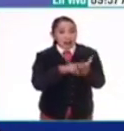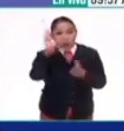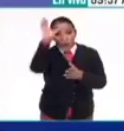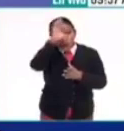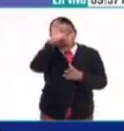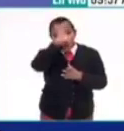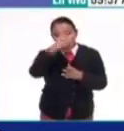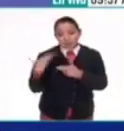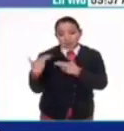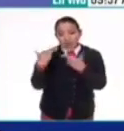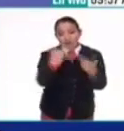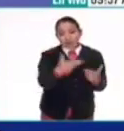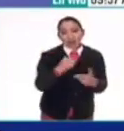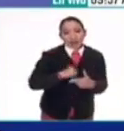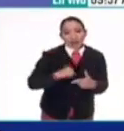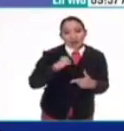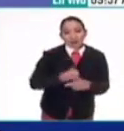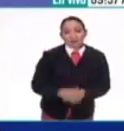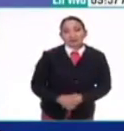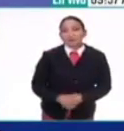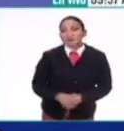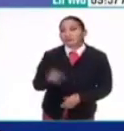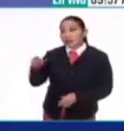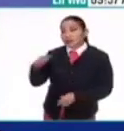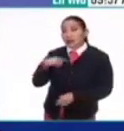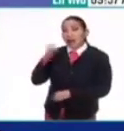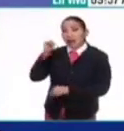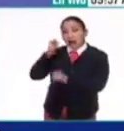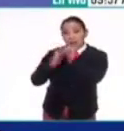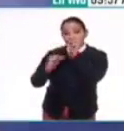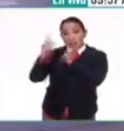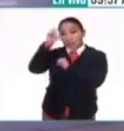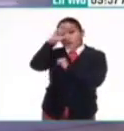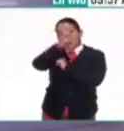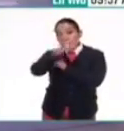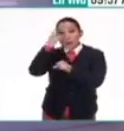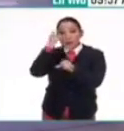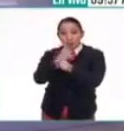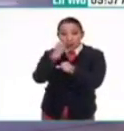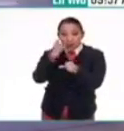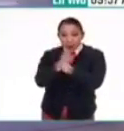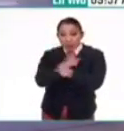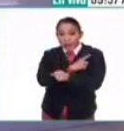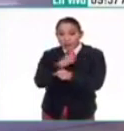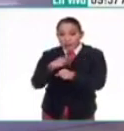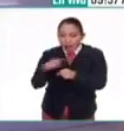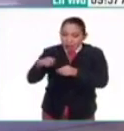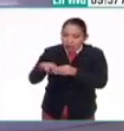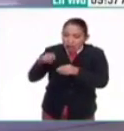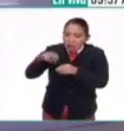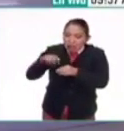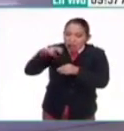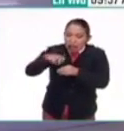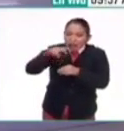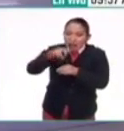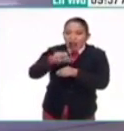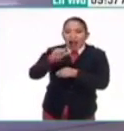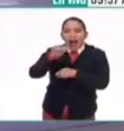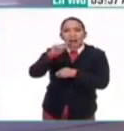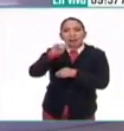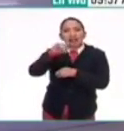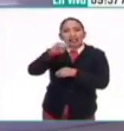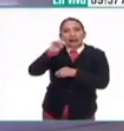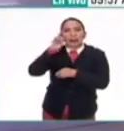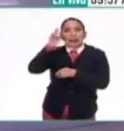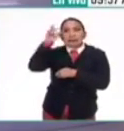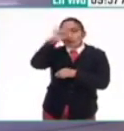que nos dejaron los ancestros allá. Y que es una arqueología difícil porque hay que ser primero alpinista, ¿no? Para poderse enfrentar.